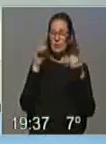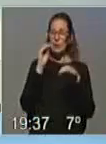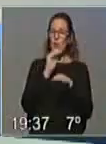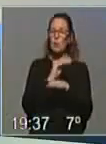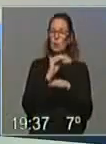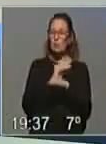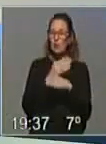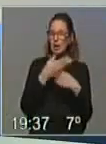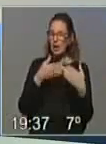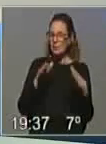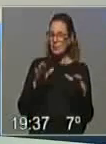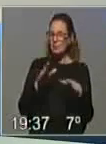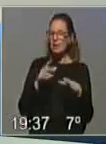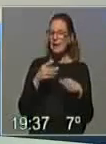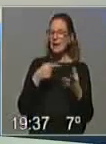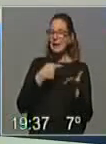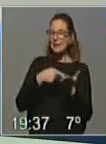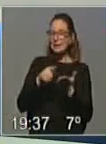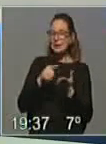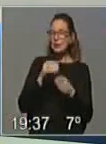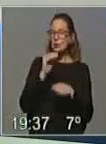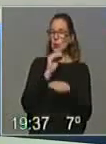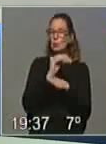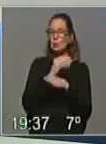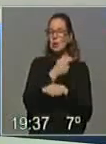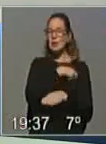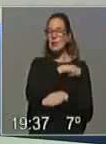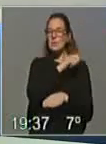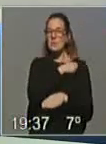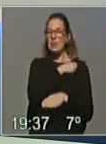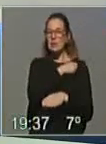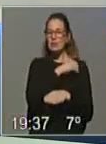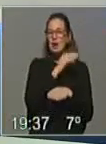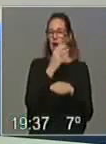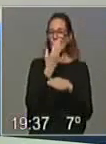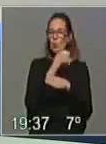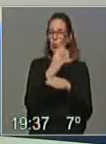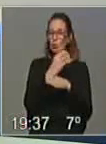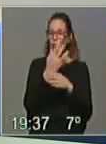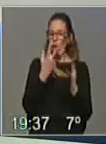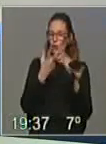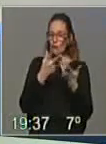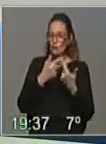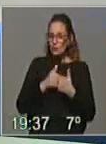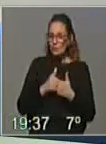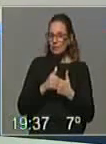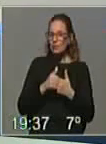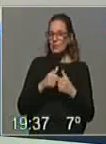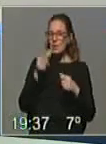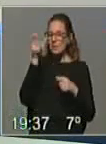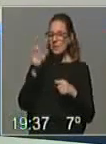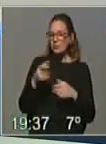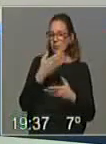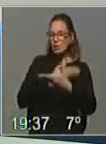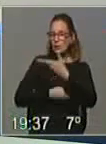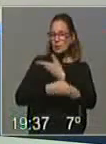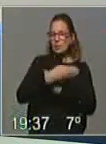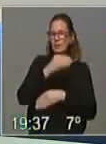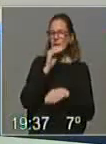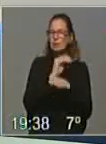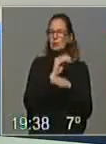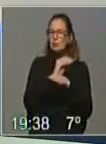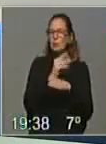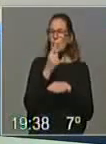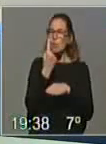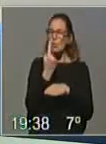...es Martín, porque el Centro Cultural de España realiza un curso de formación para la inclusión de personas con discapacidad en el ámbito cultural. Uno de los talleres es